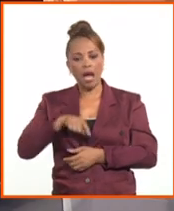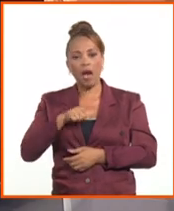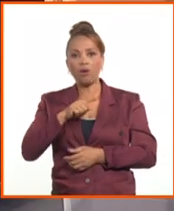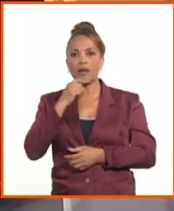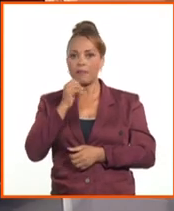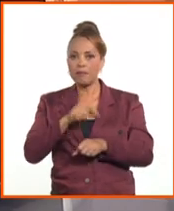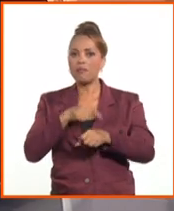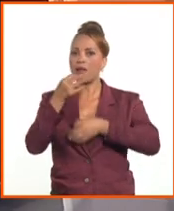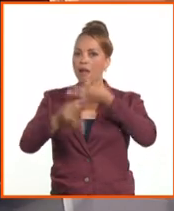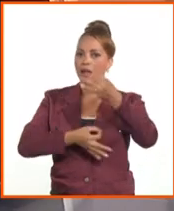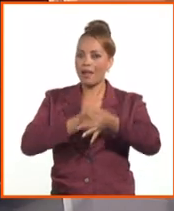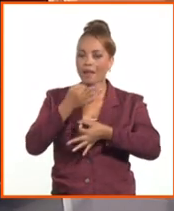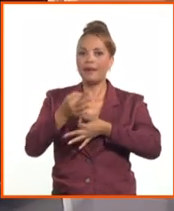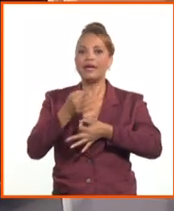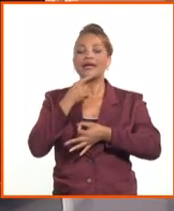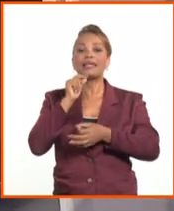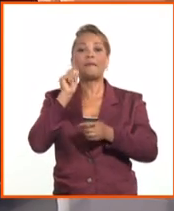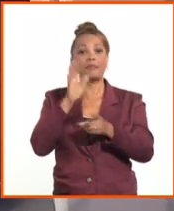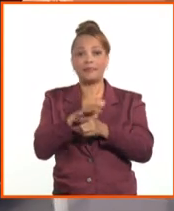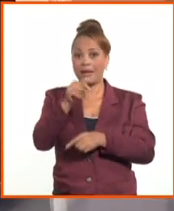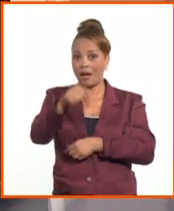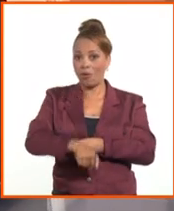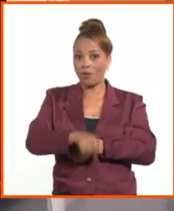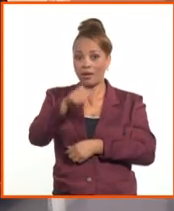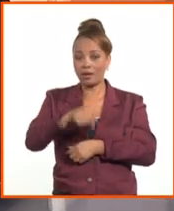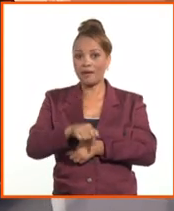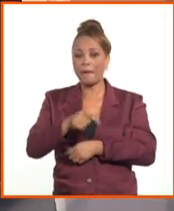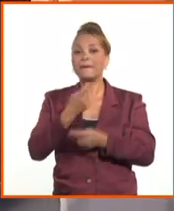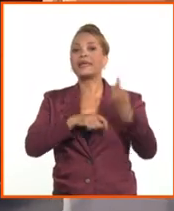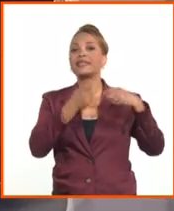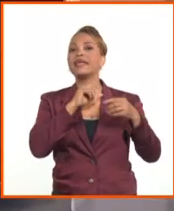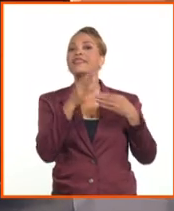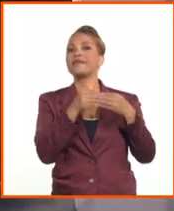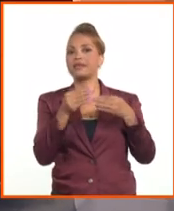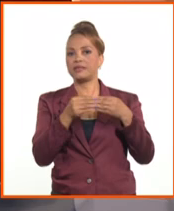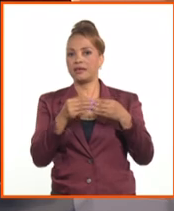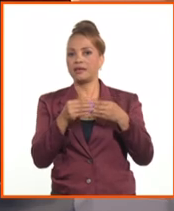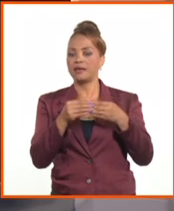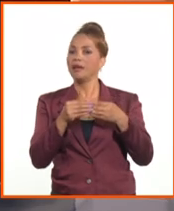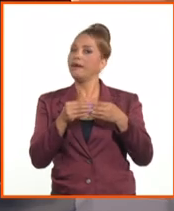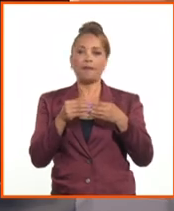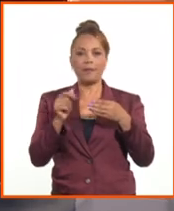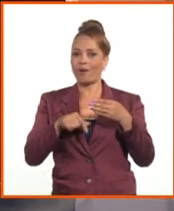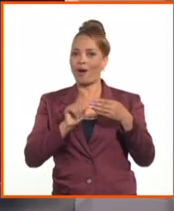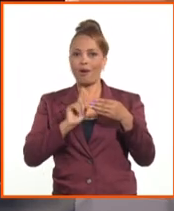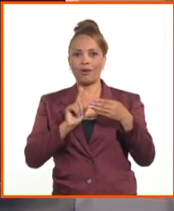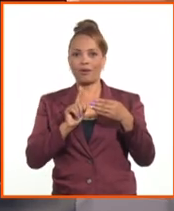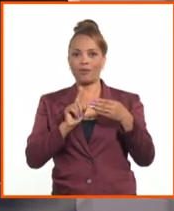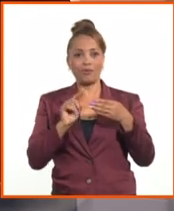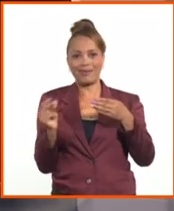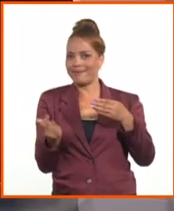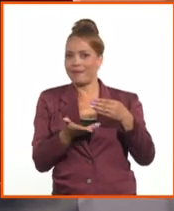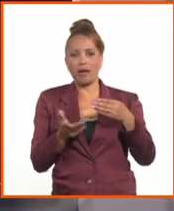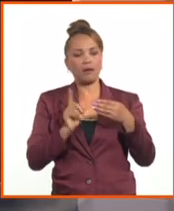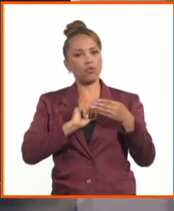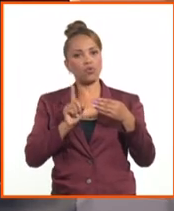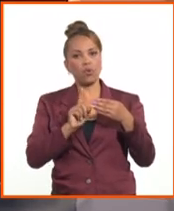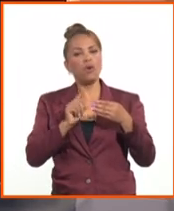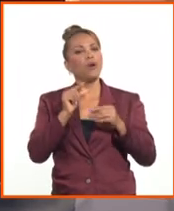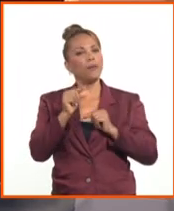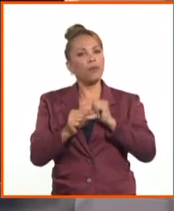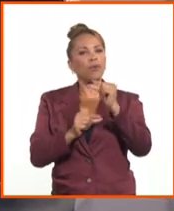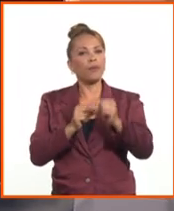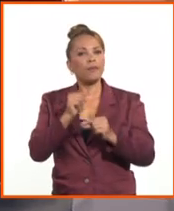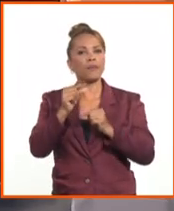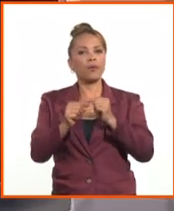minuto, Randy, desde este minuto vamos a vender divisas, lo que no va a ser en lo inmediato, o sea, no va a ser en el mismo